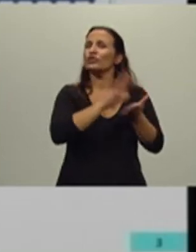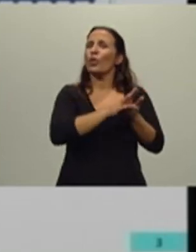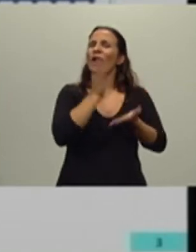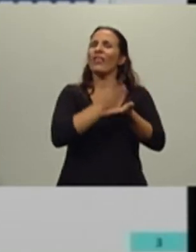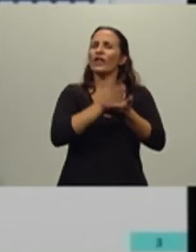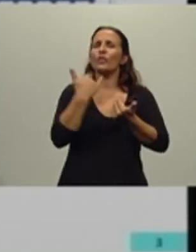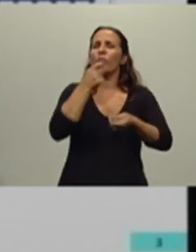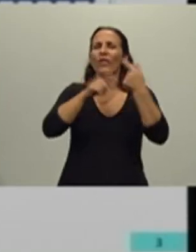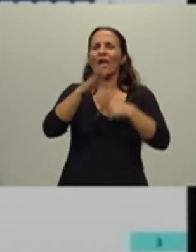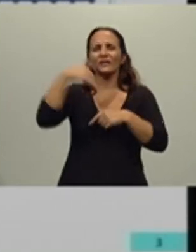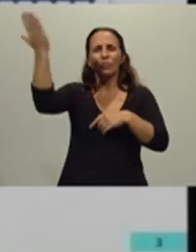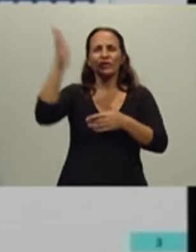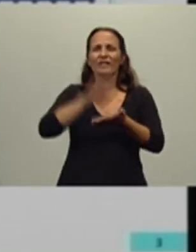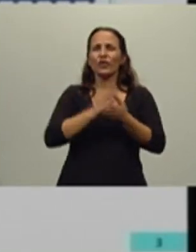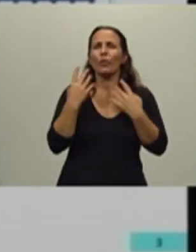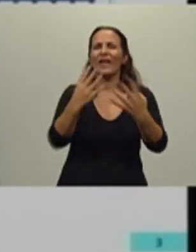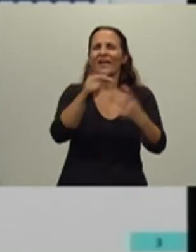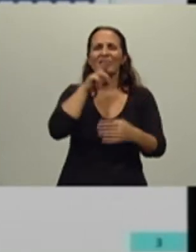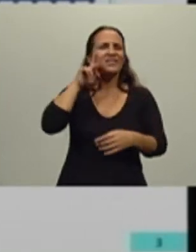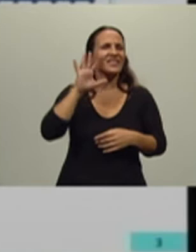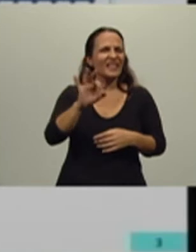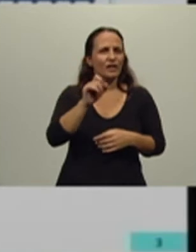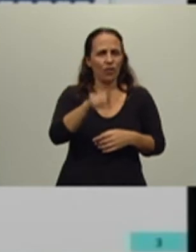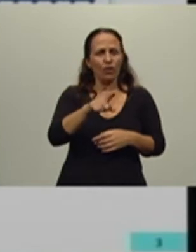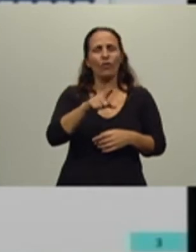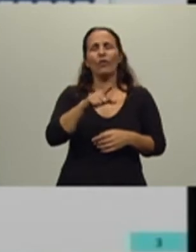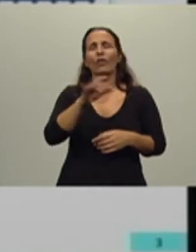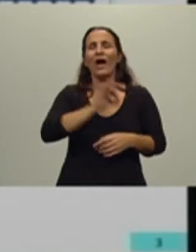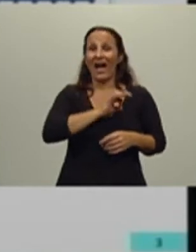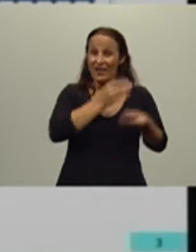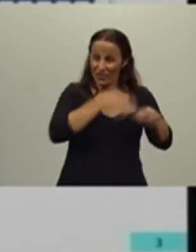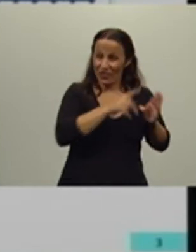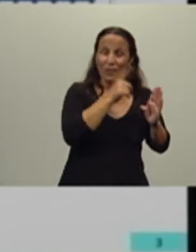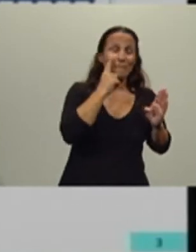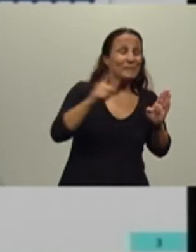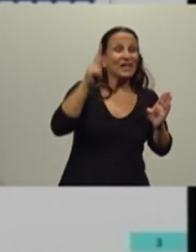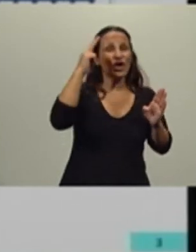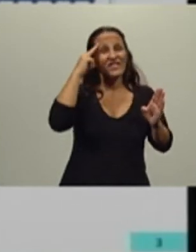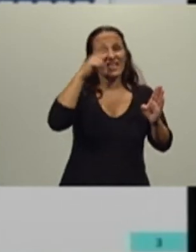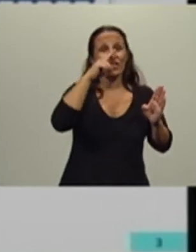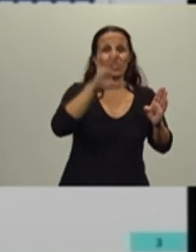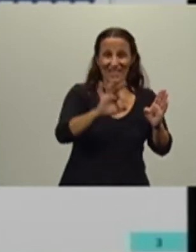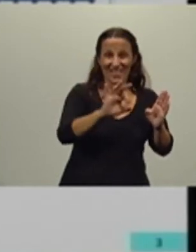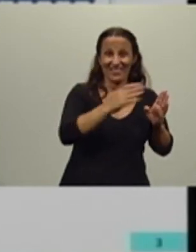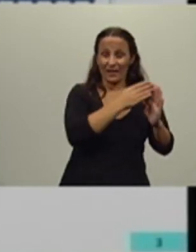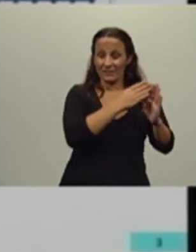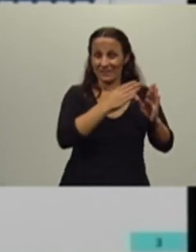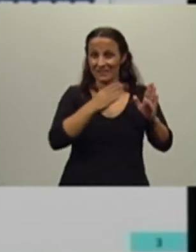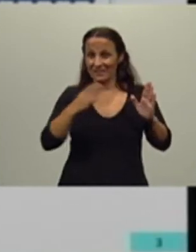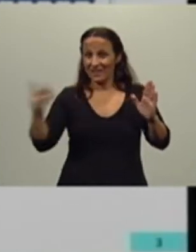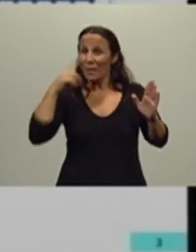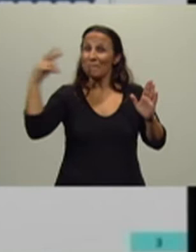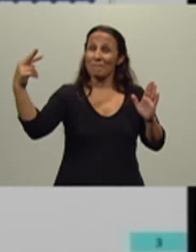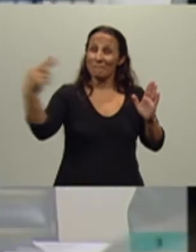de exportación sobre el trigo, tomado desde el año 1970. Fíjense ustedes